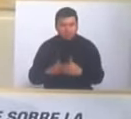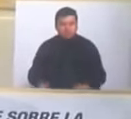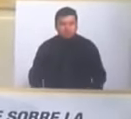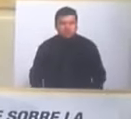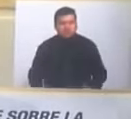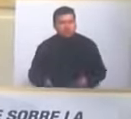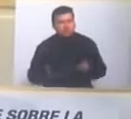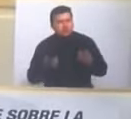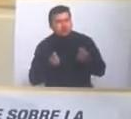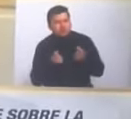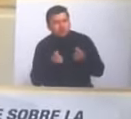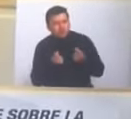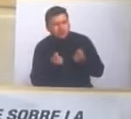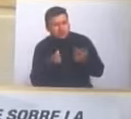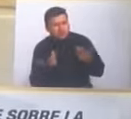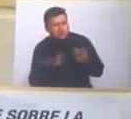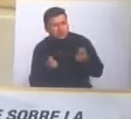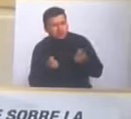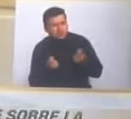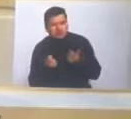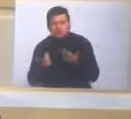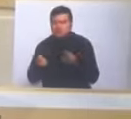¿De a dónde va a salir esa plata?